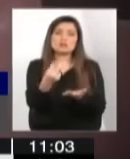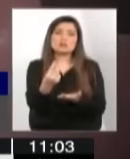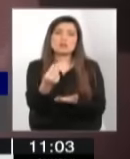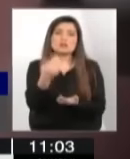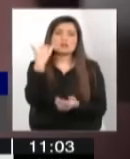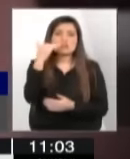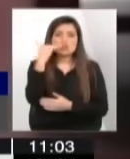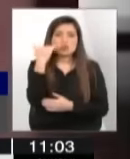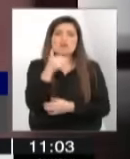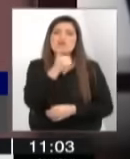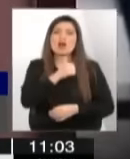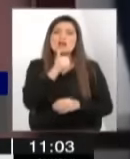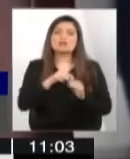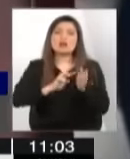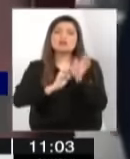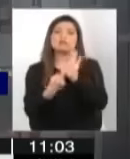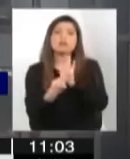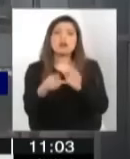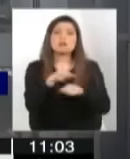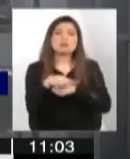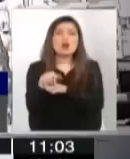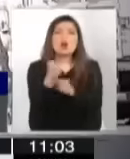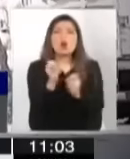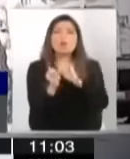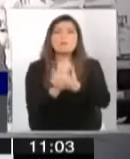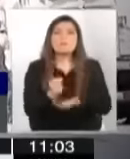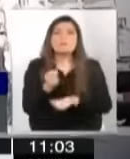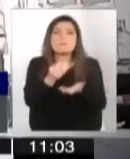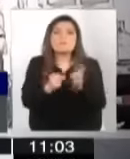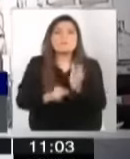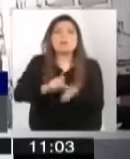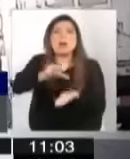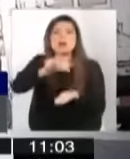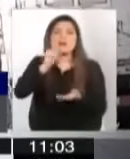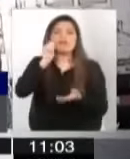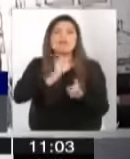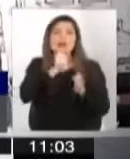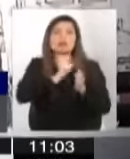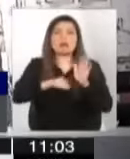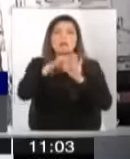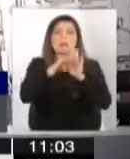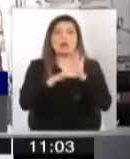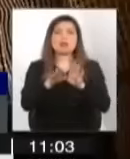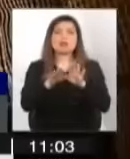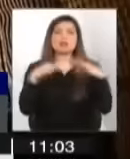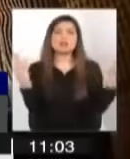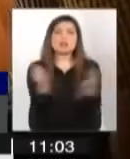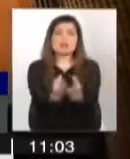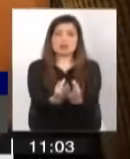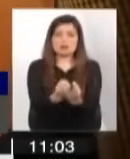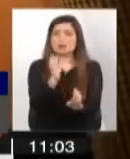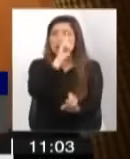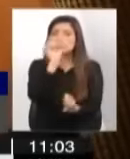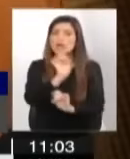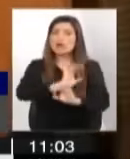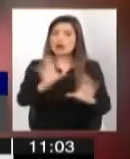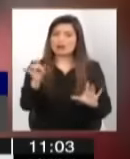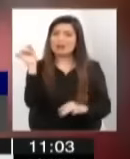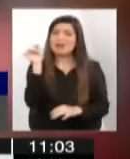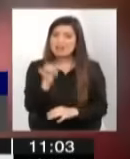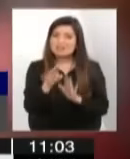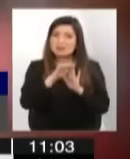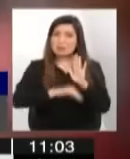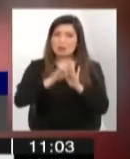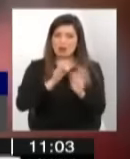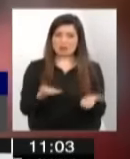administrativas ni solo con aumentar recursos. Se requiere de un plan integral. La pregunta es clara. ¿Es este el plan que se